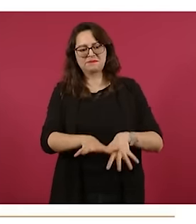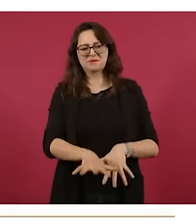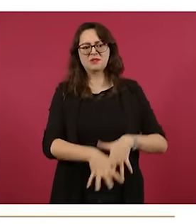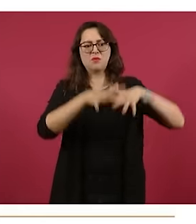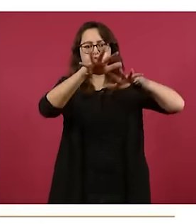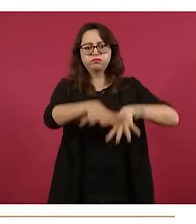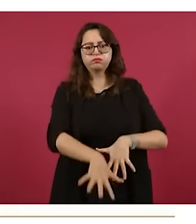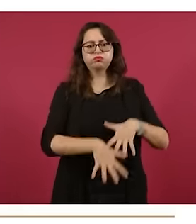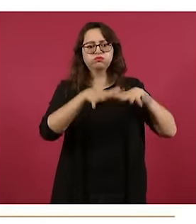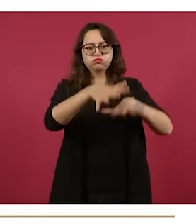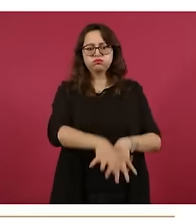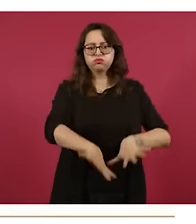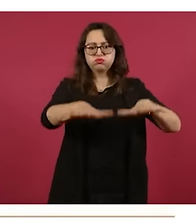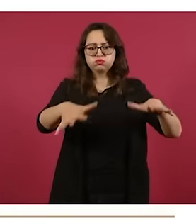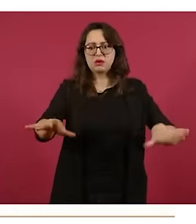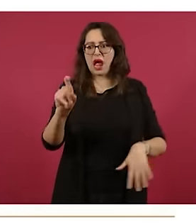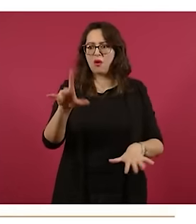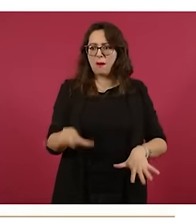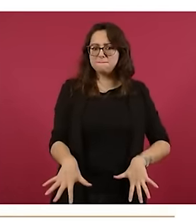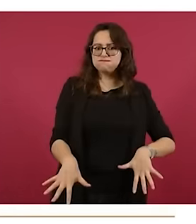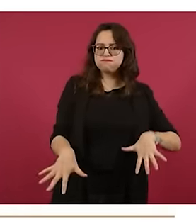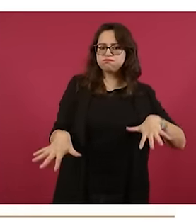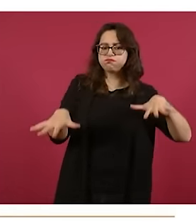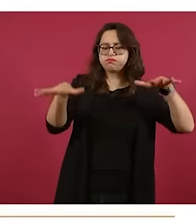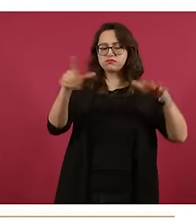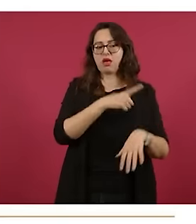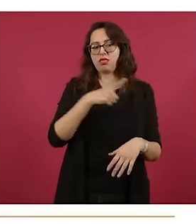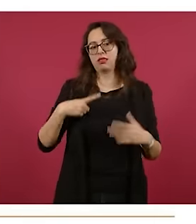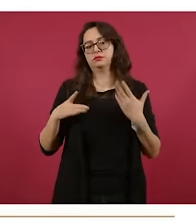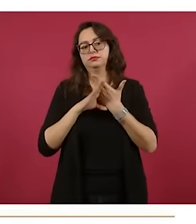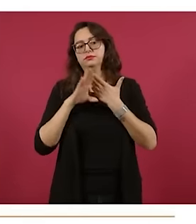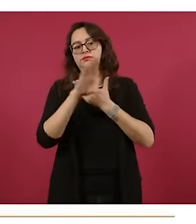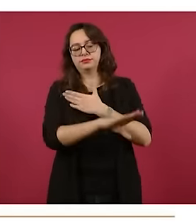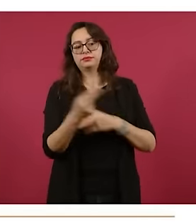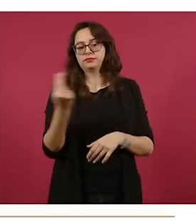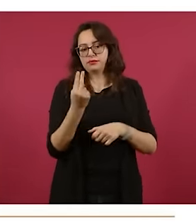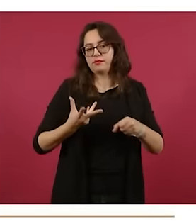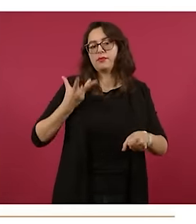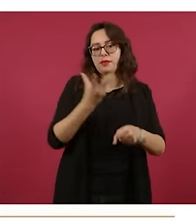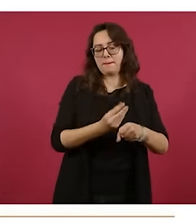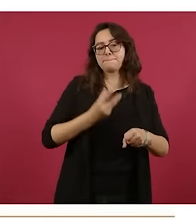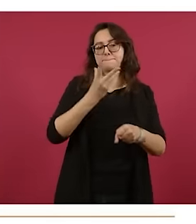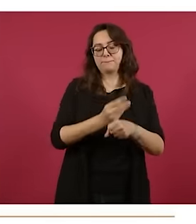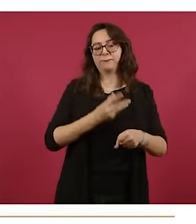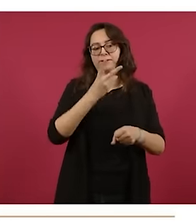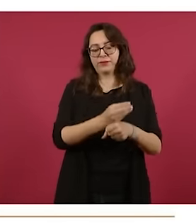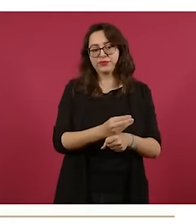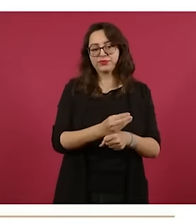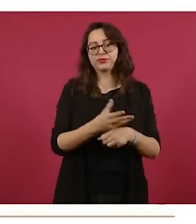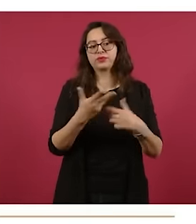Allende, Hidalgo y para incrementar a 500 mil litros por segundo, 500 metros por segundo